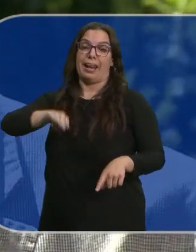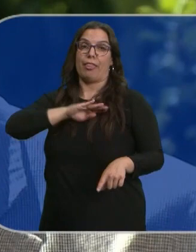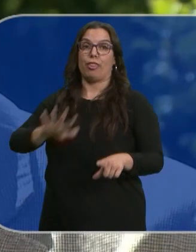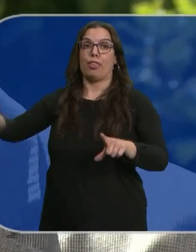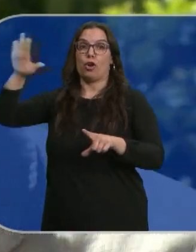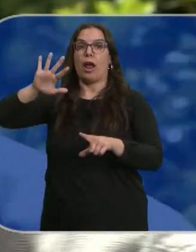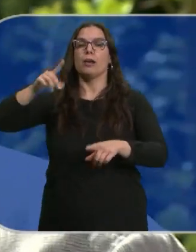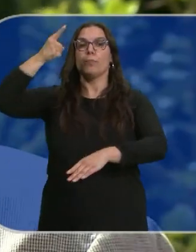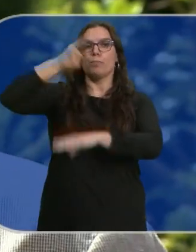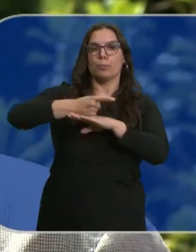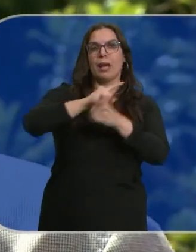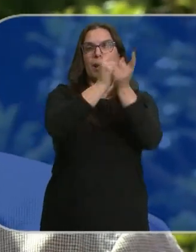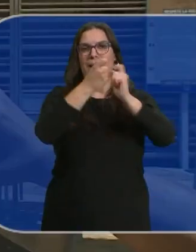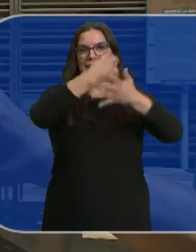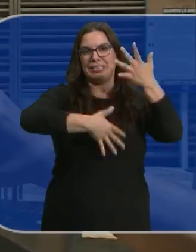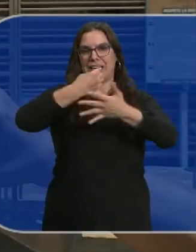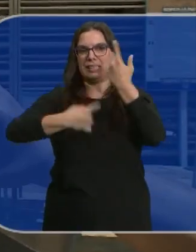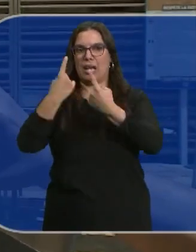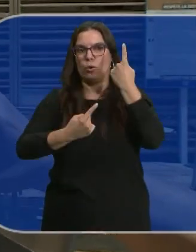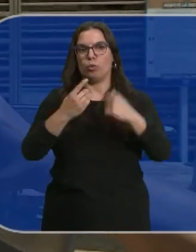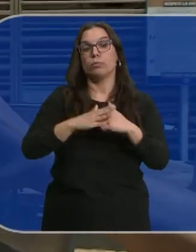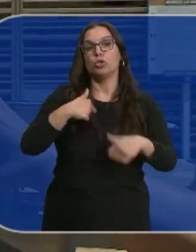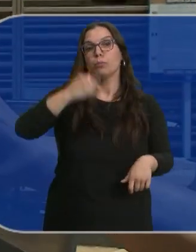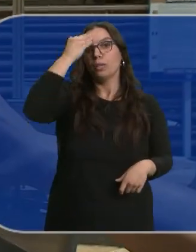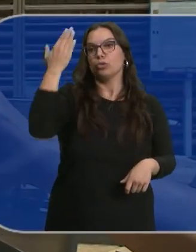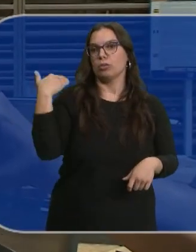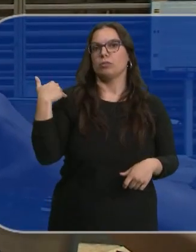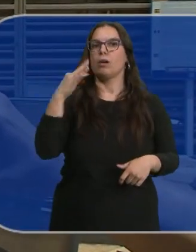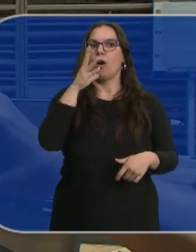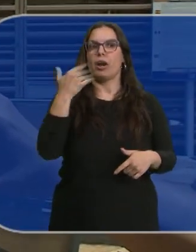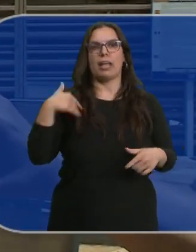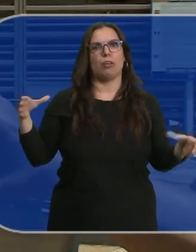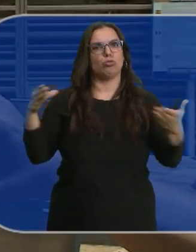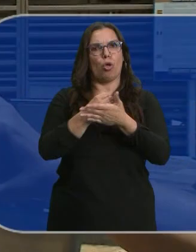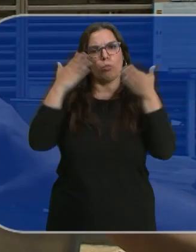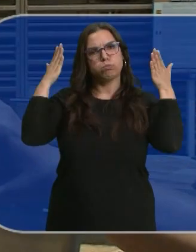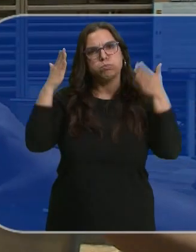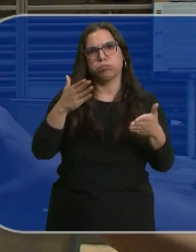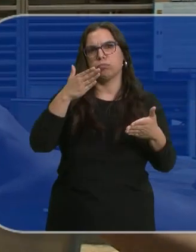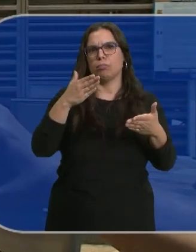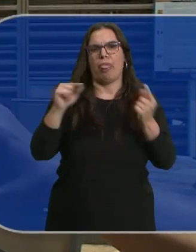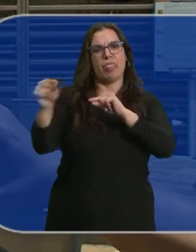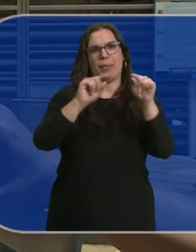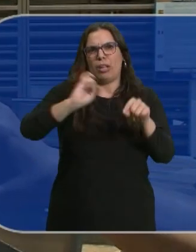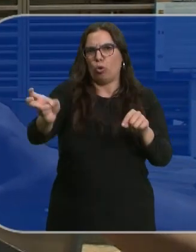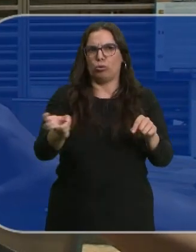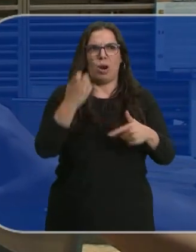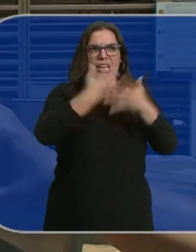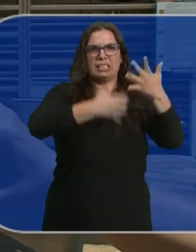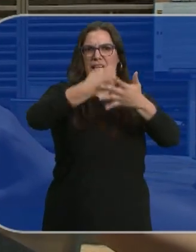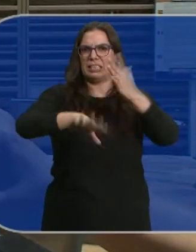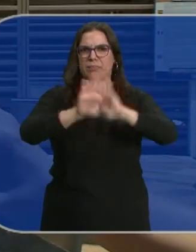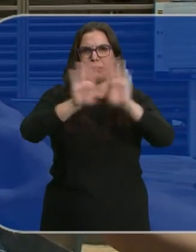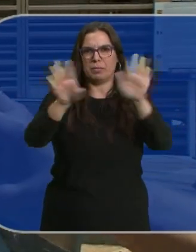Lista al Congreso por Ávila y al Senado por Valladolid. Yo creo que las listas tuvieron su momento y hoy día estamos todos enfrascados en un debate que es el que yo decía antes. Si